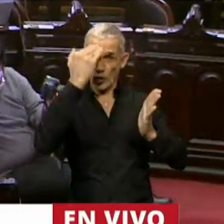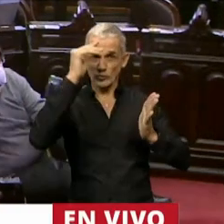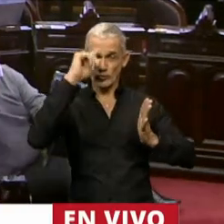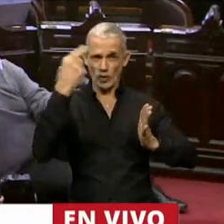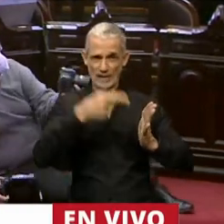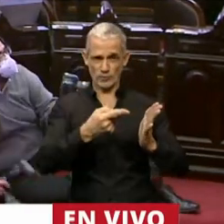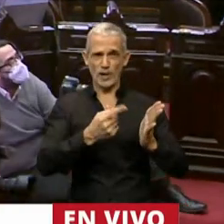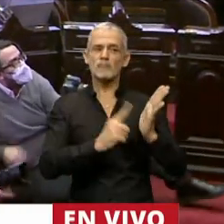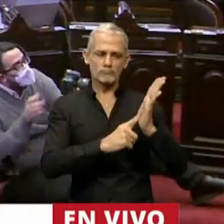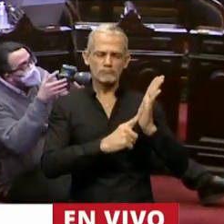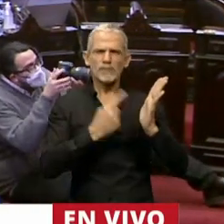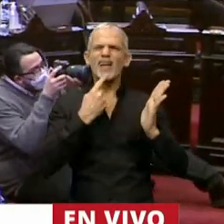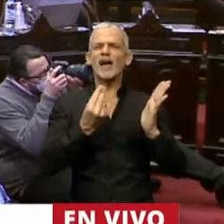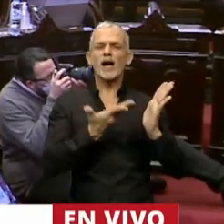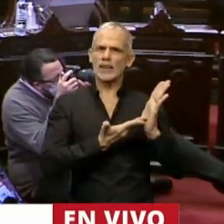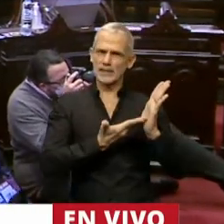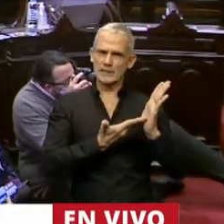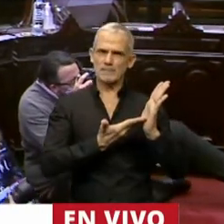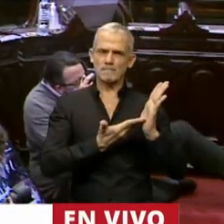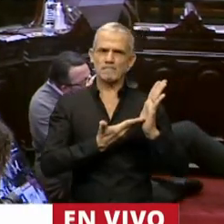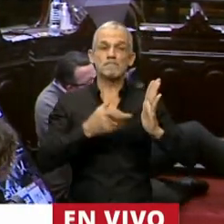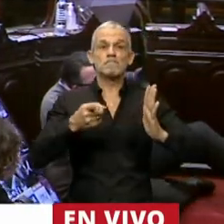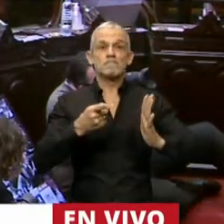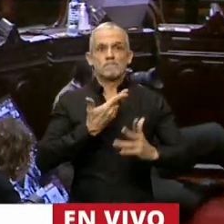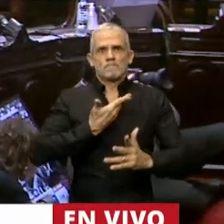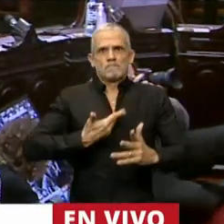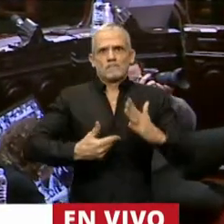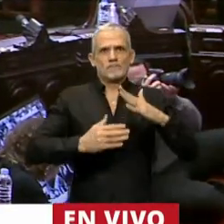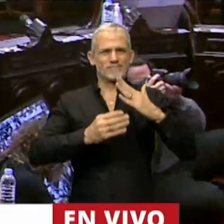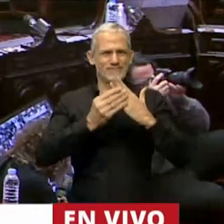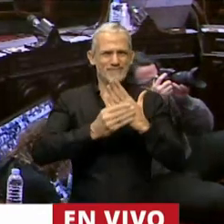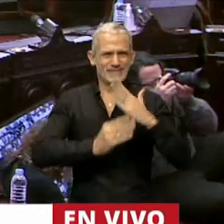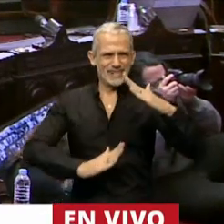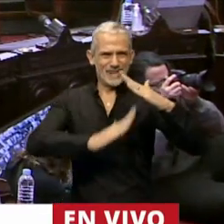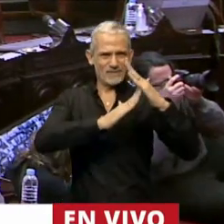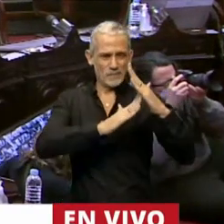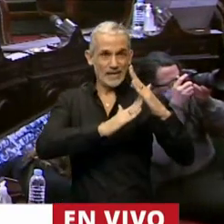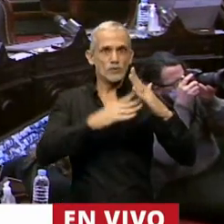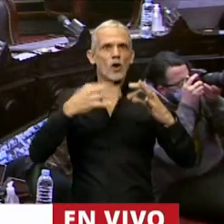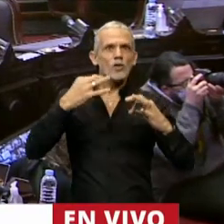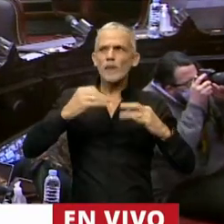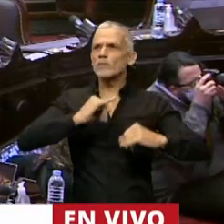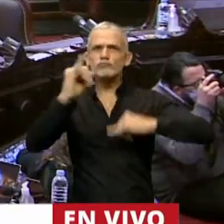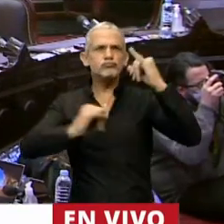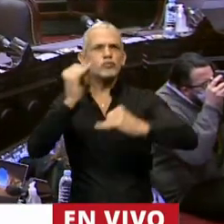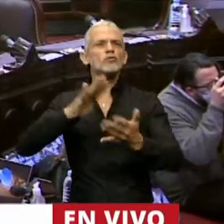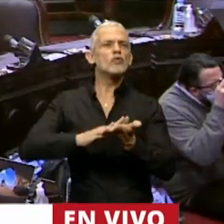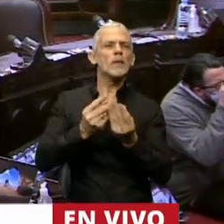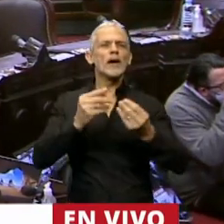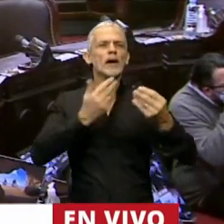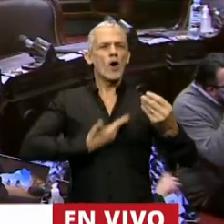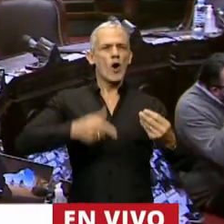que indica que el Jefe de Gabinete, la Jefatura de Gabinete tiene que informar sobre la marcha de gobierno. Bueno,